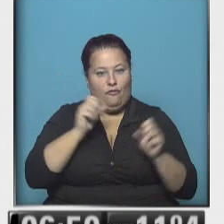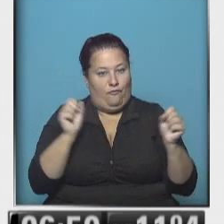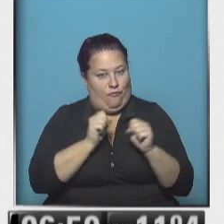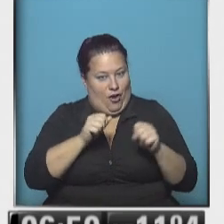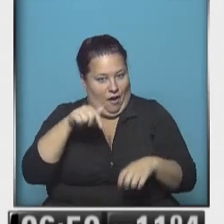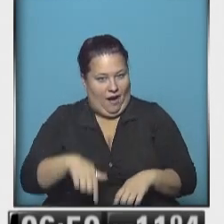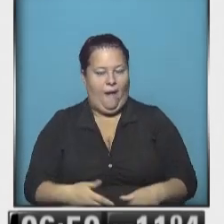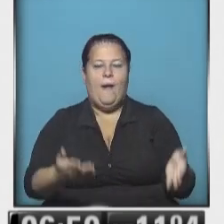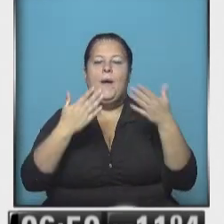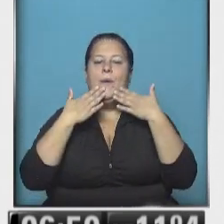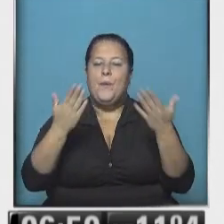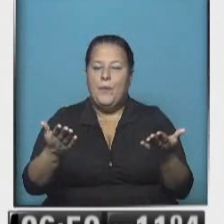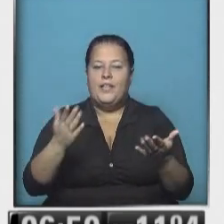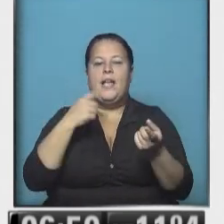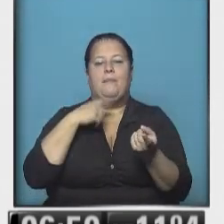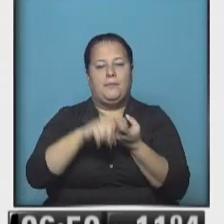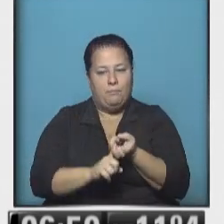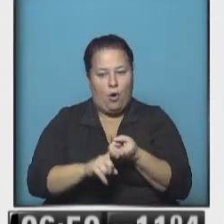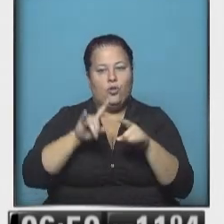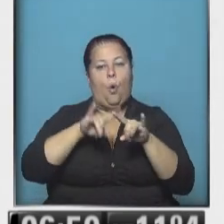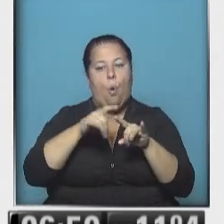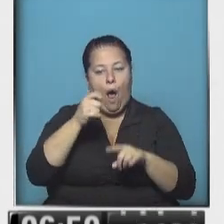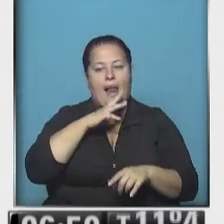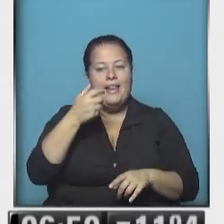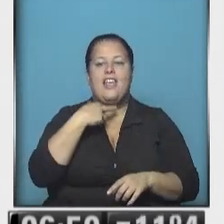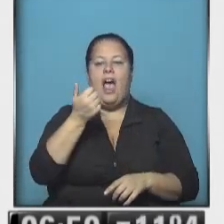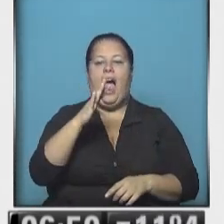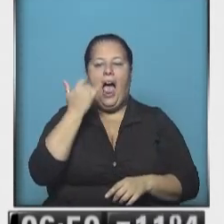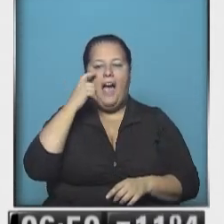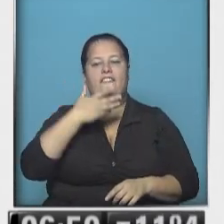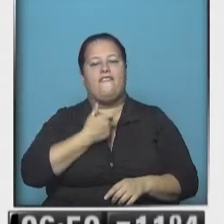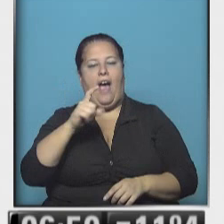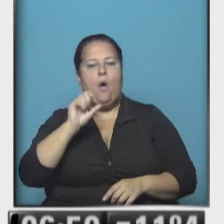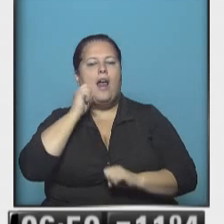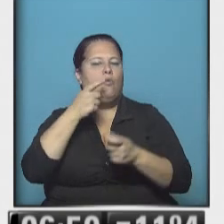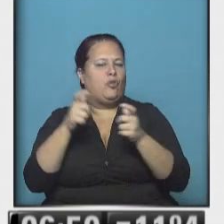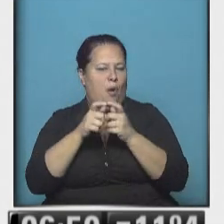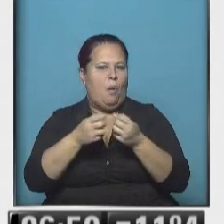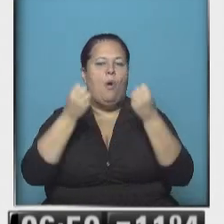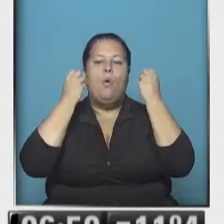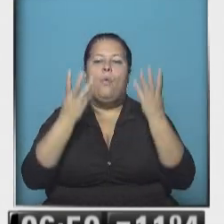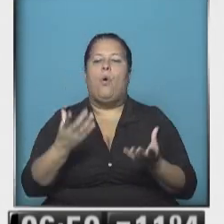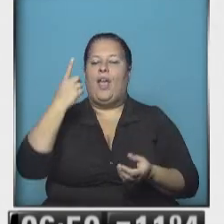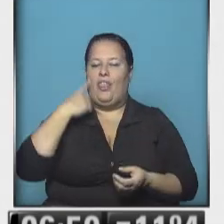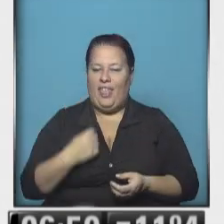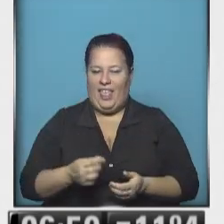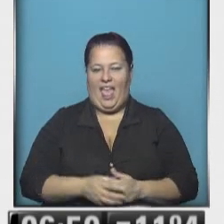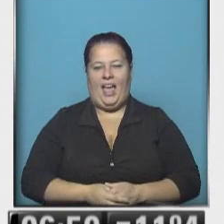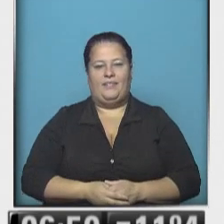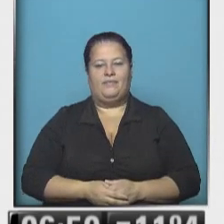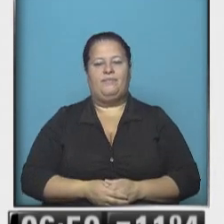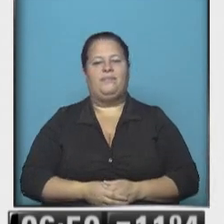Mucho frío por aquí, dice Abby. Un beso grande a mi marido Walter, mis hijos Abby y Facu. Hermoso el programa, que tengan buen día. Mira,